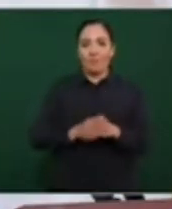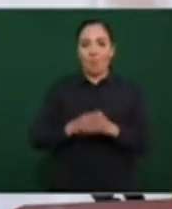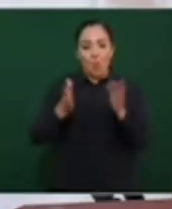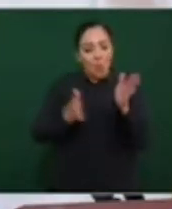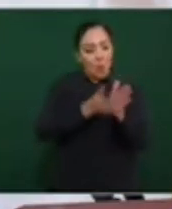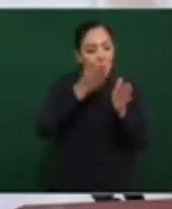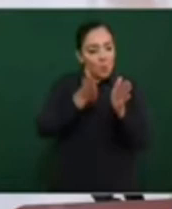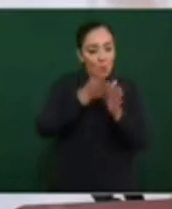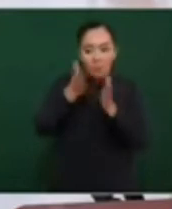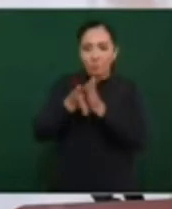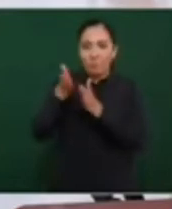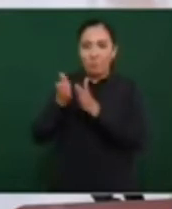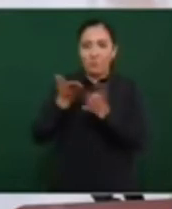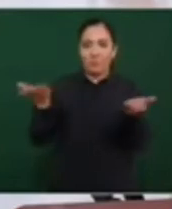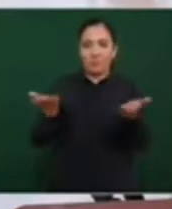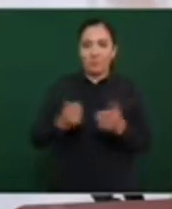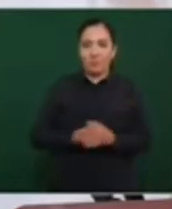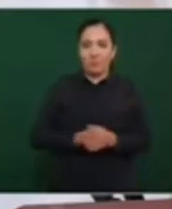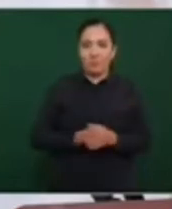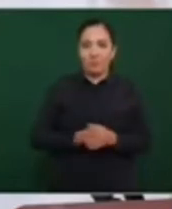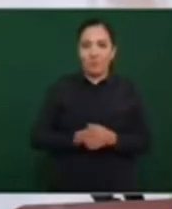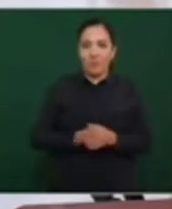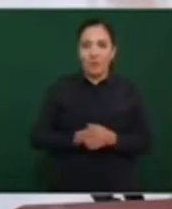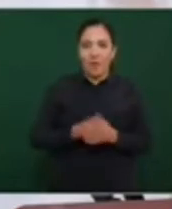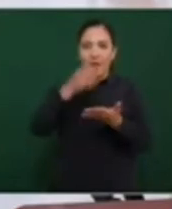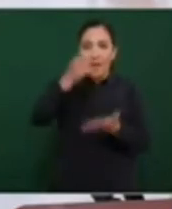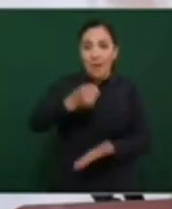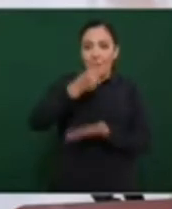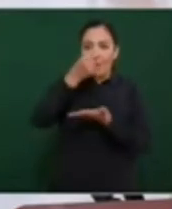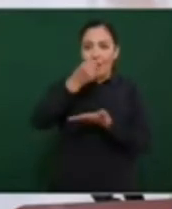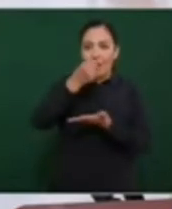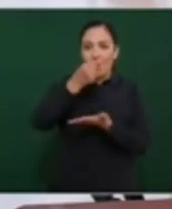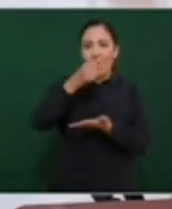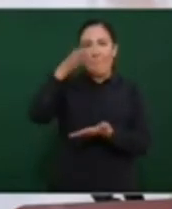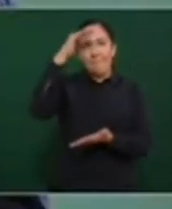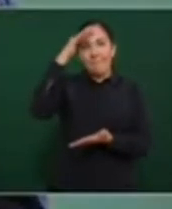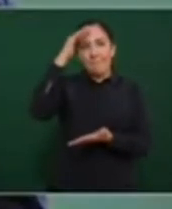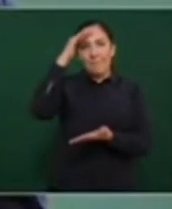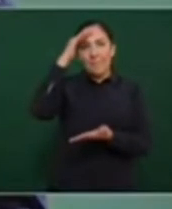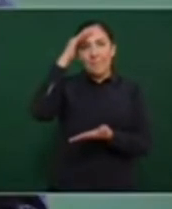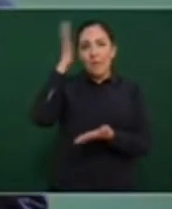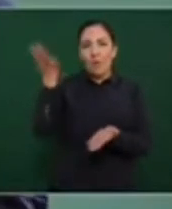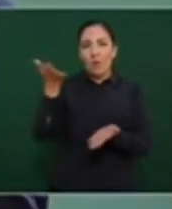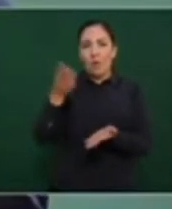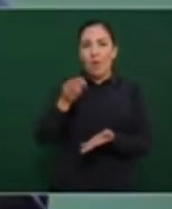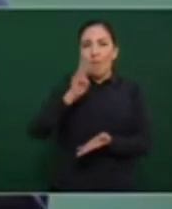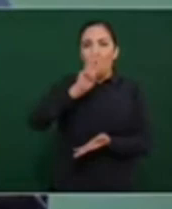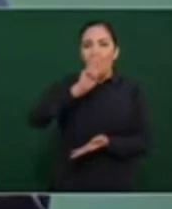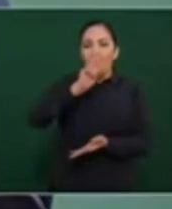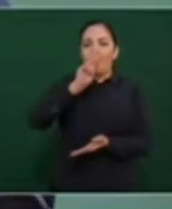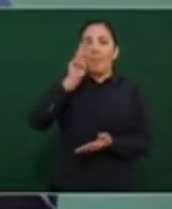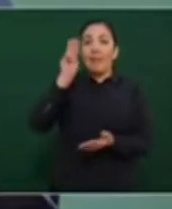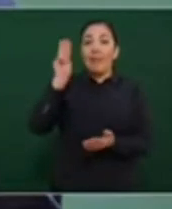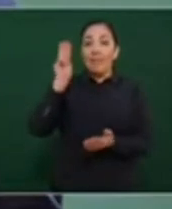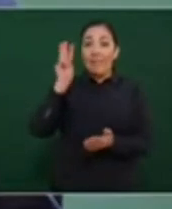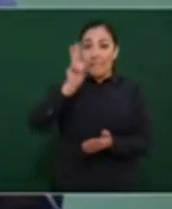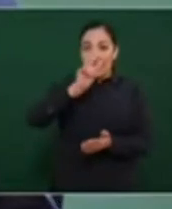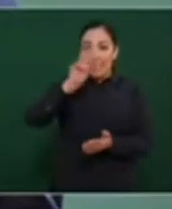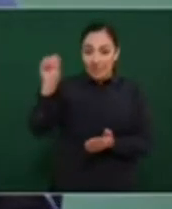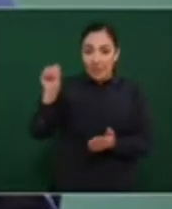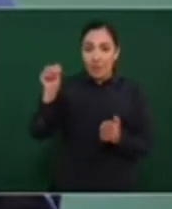y se tenía estimado para el aeropuerto de Texcoco 300 mil millones